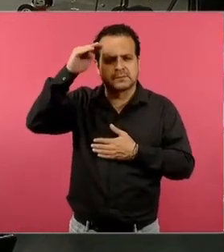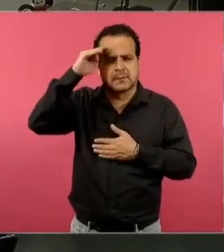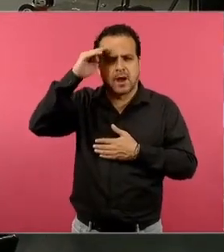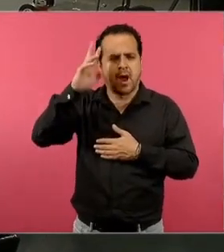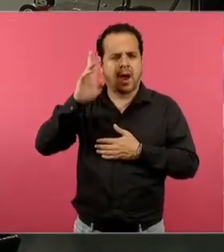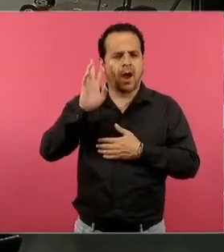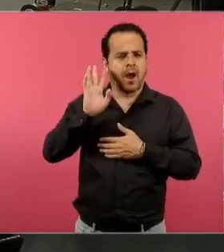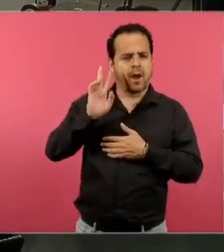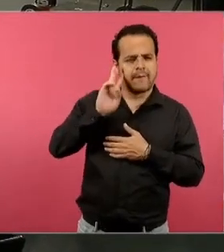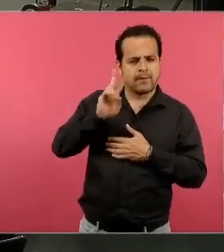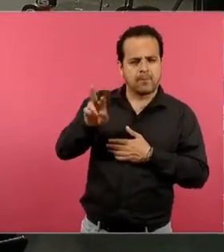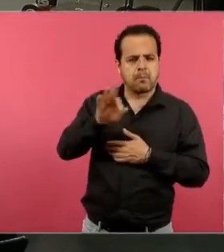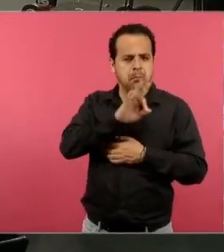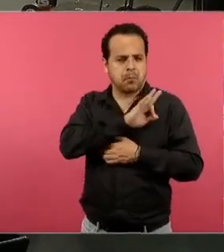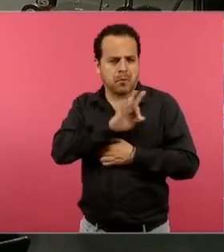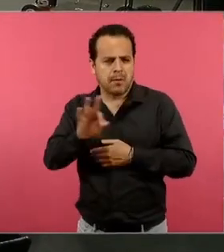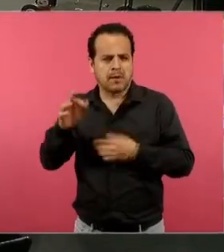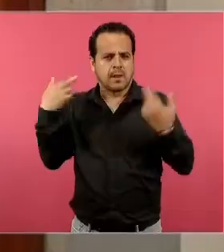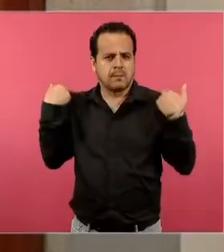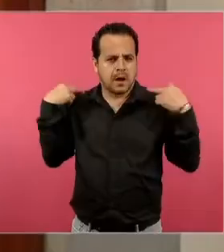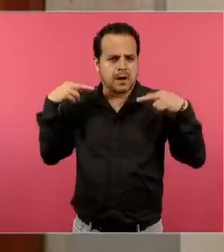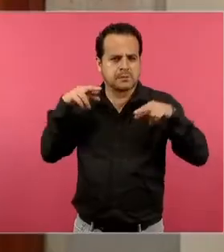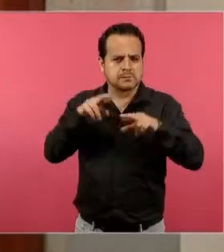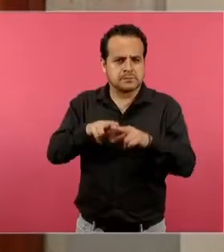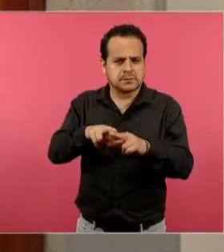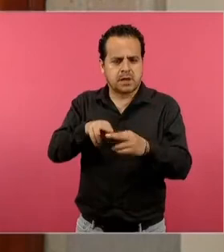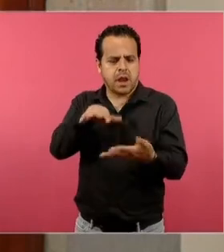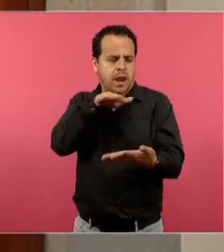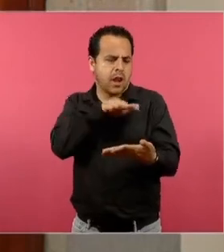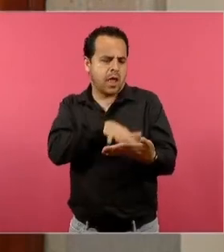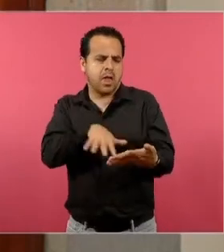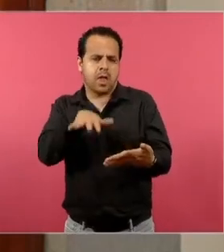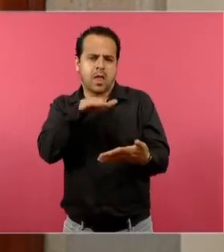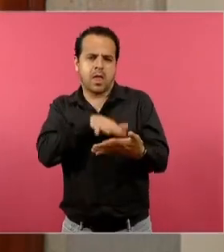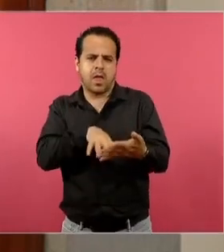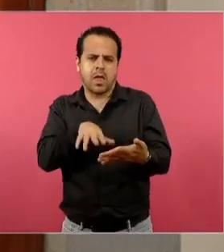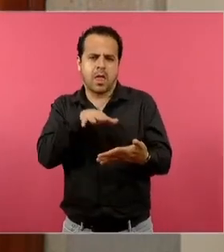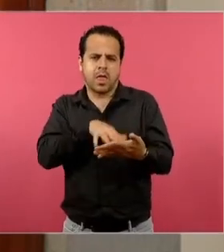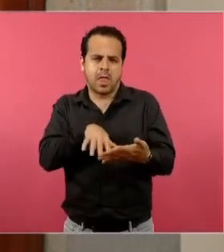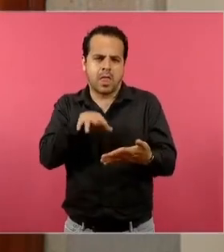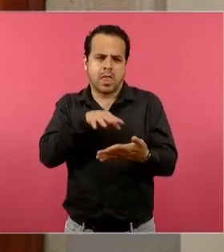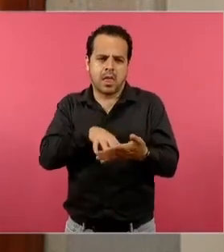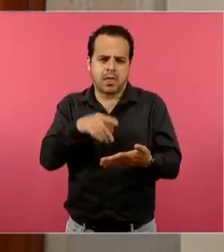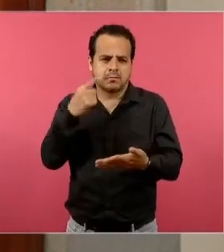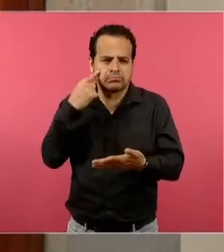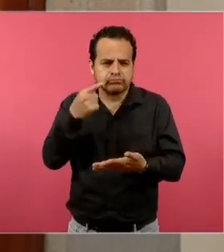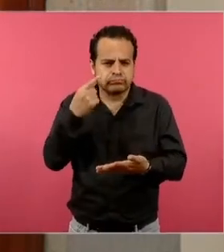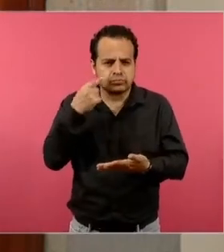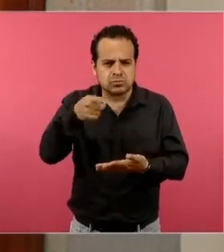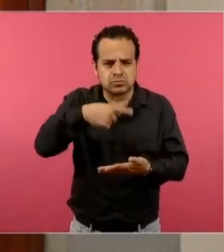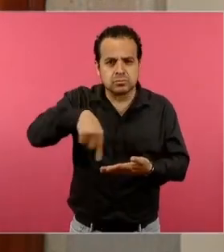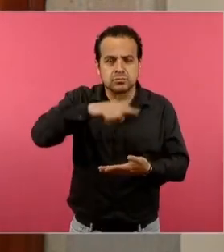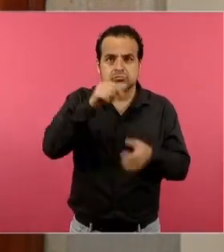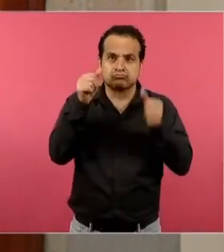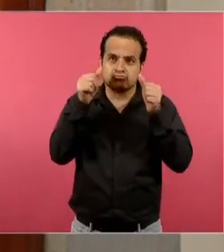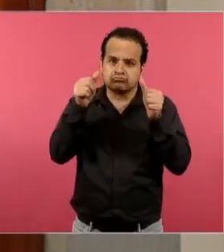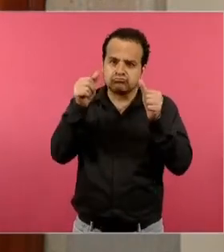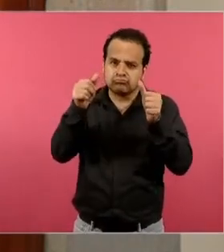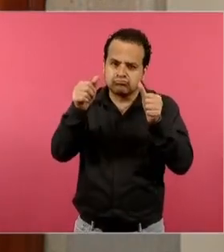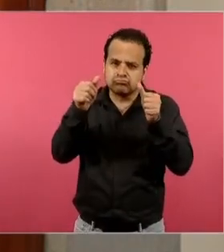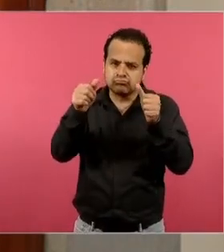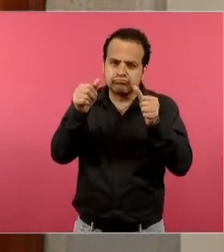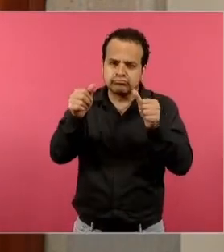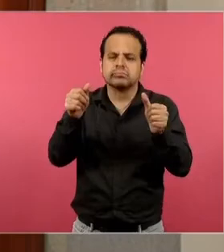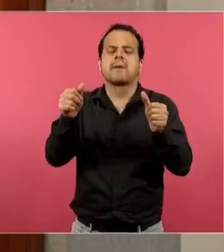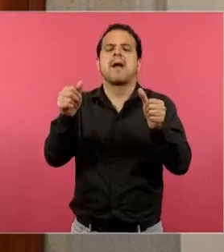donde también el maestro, a partir de su experiencia, él puede mencionar o referir, hagamos una lectura grupal, hagamos una